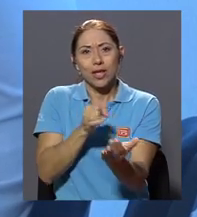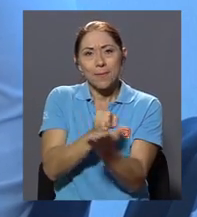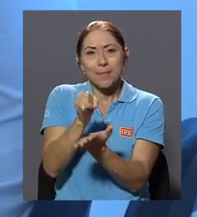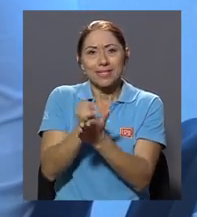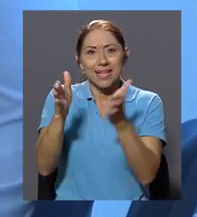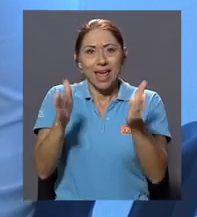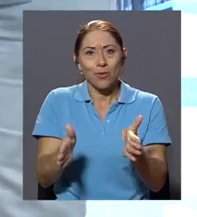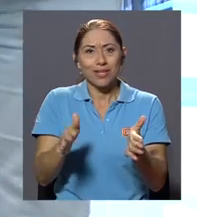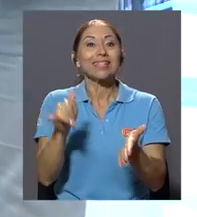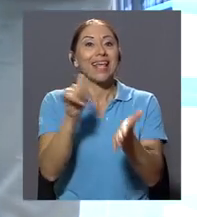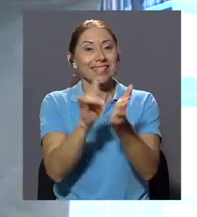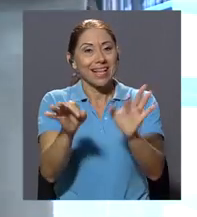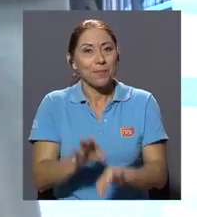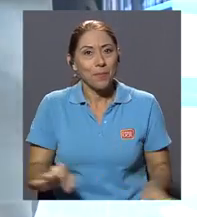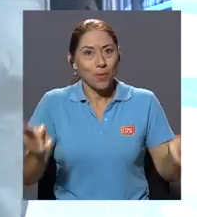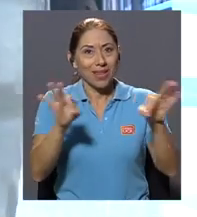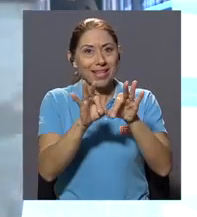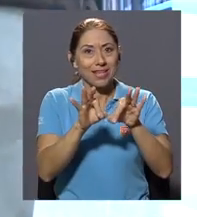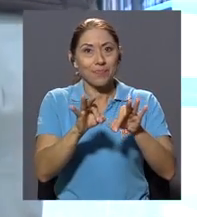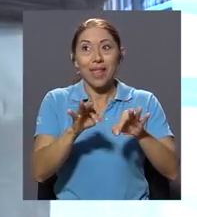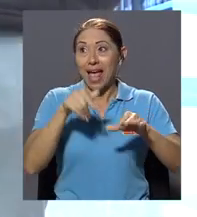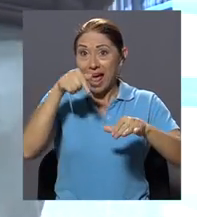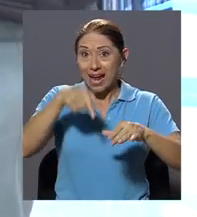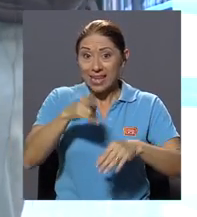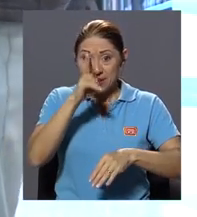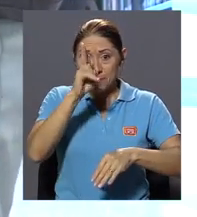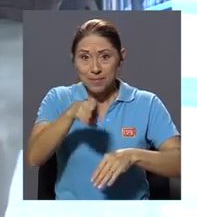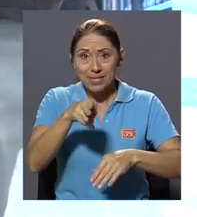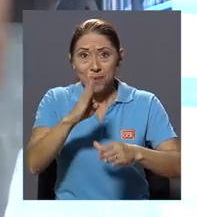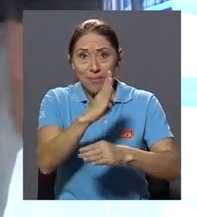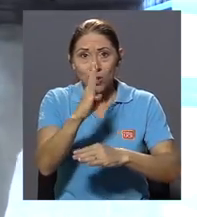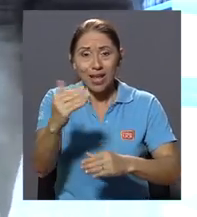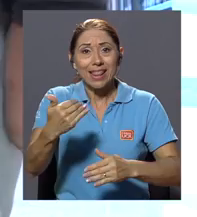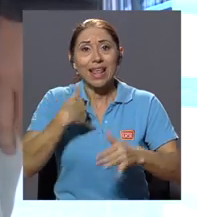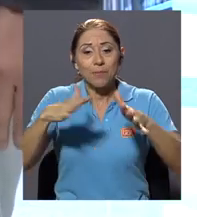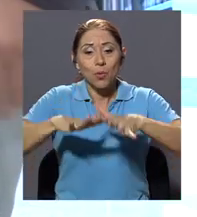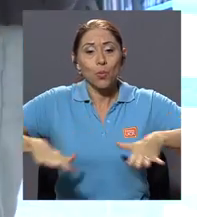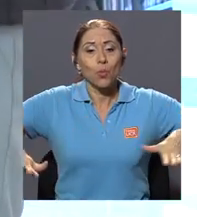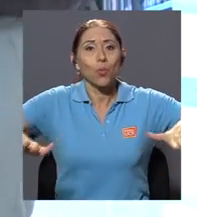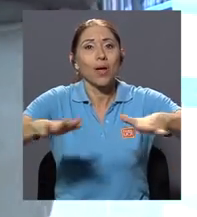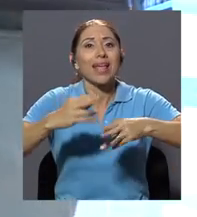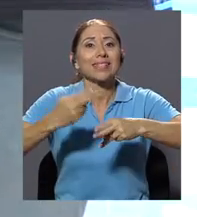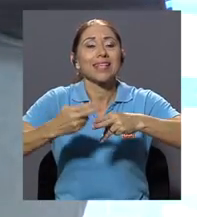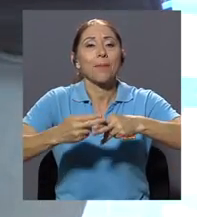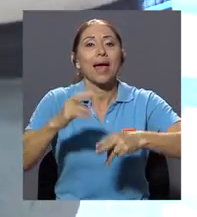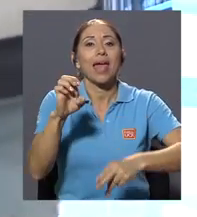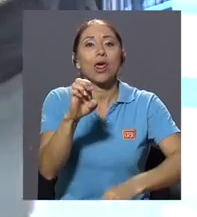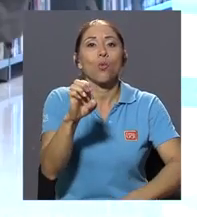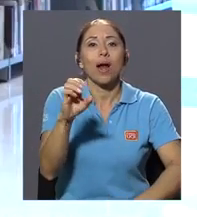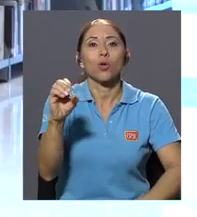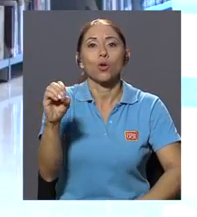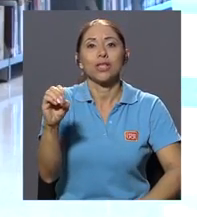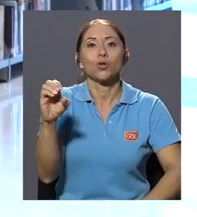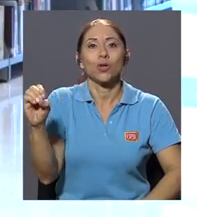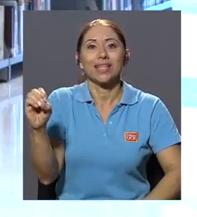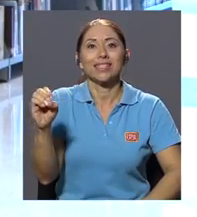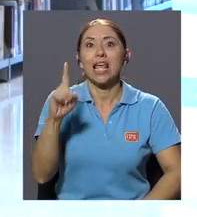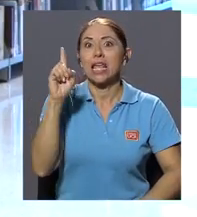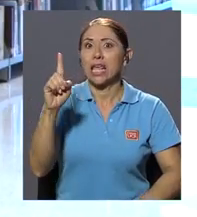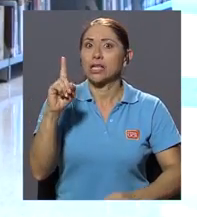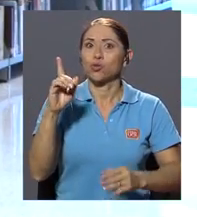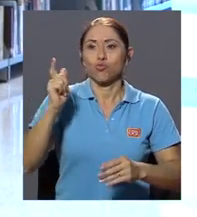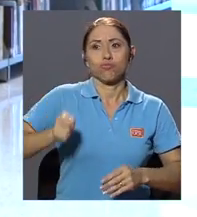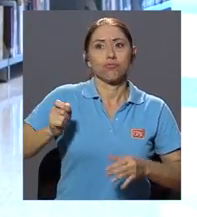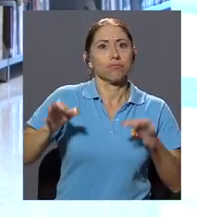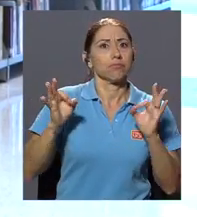Esa es la importancia. De hecho, tenemos un área dentro de la misma biblioteca que se llama Eduardo Ortiz Ortiz, que es un gran jurista y un gran productor